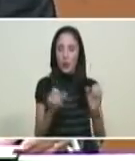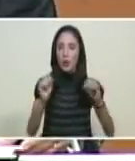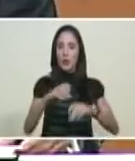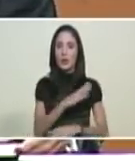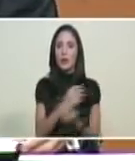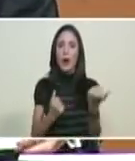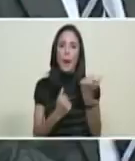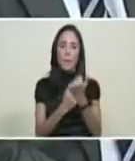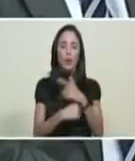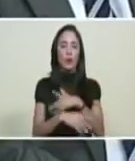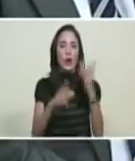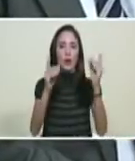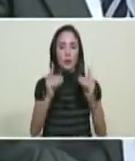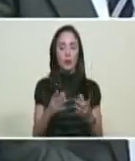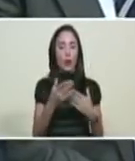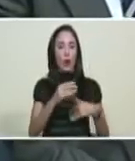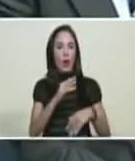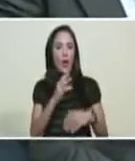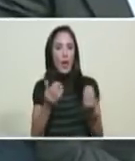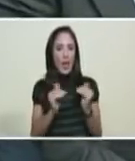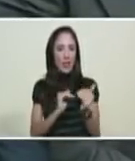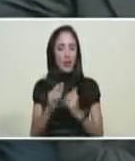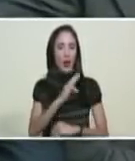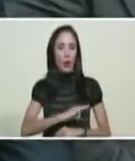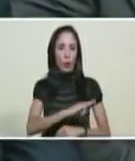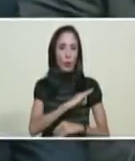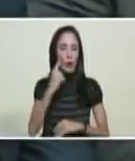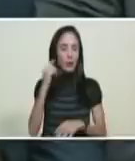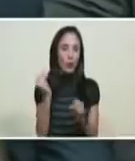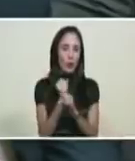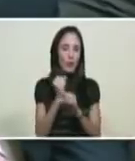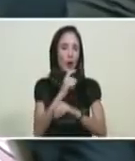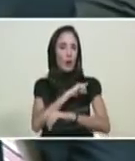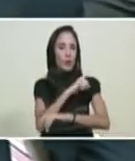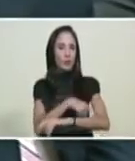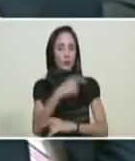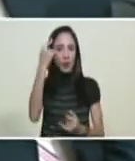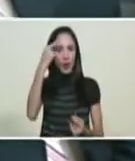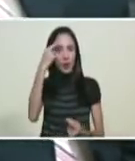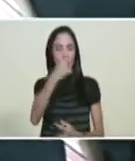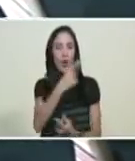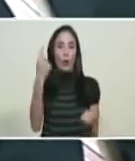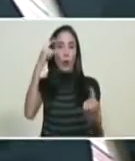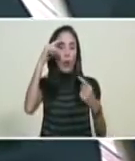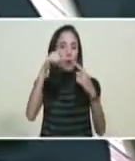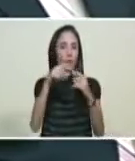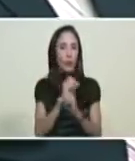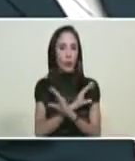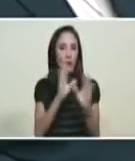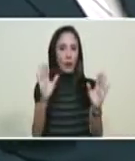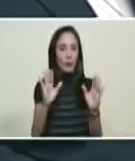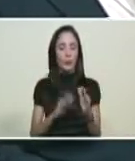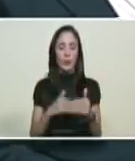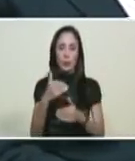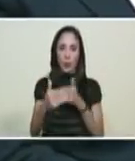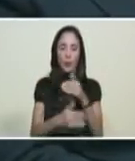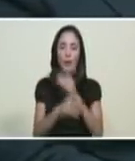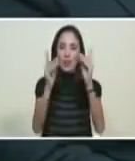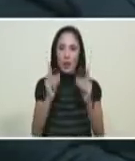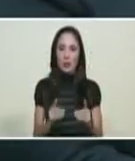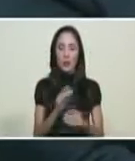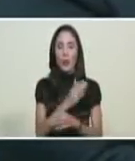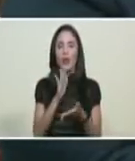acordando. Con mucha ética, con mucha moral, con mucha fortaleza para esta etapa de recuperación y